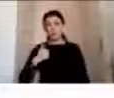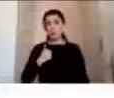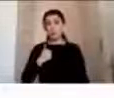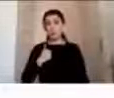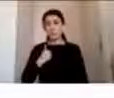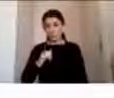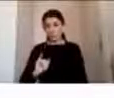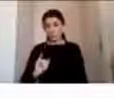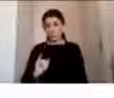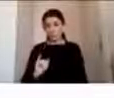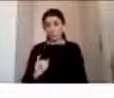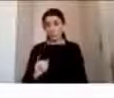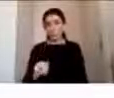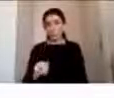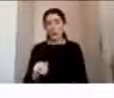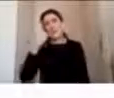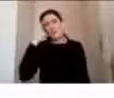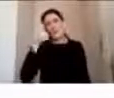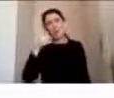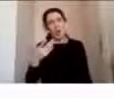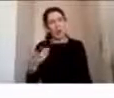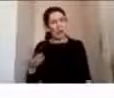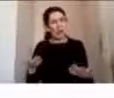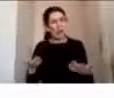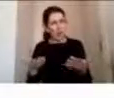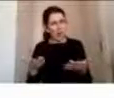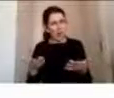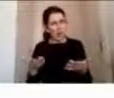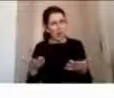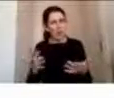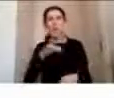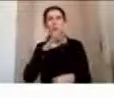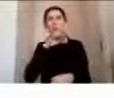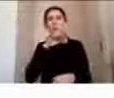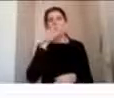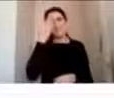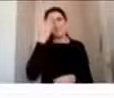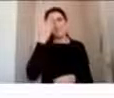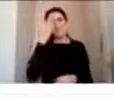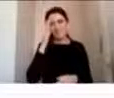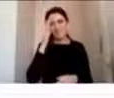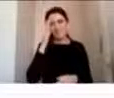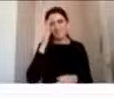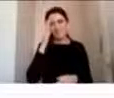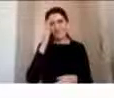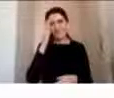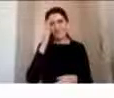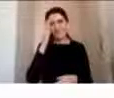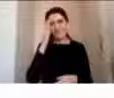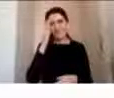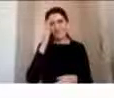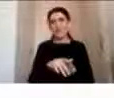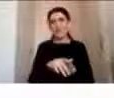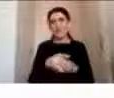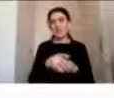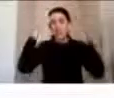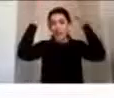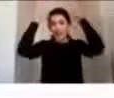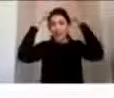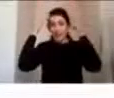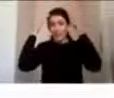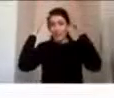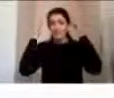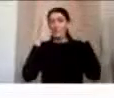venga, el fondo. es la mala utilización de este elemento de protección personal. Cascos que ni siquiera tal vez cumplen alguna